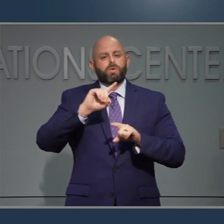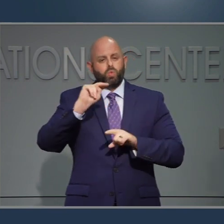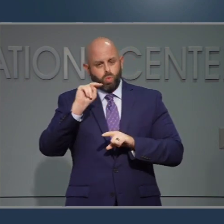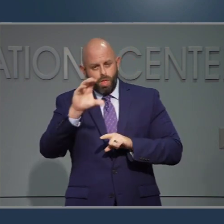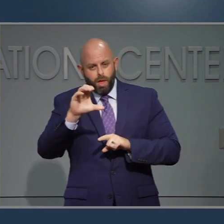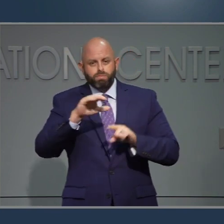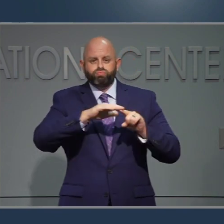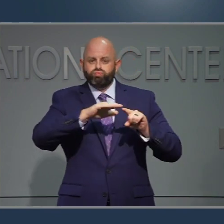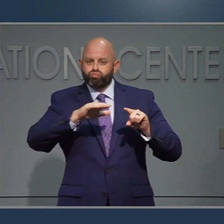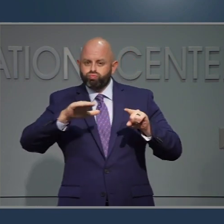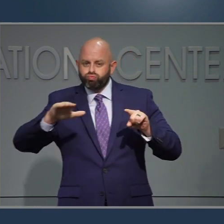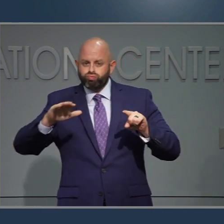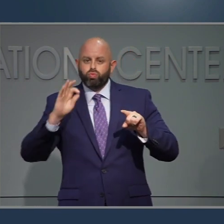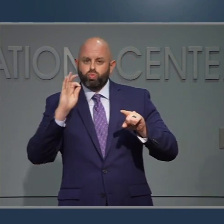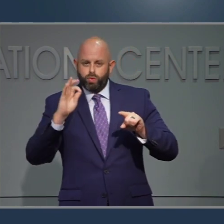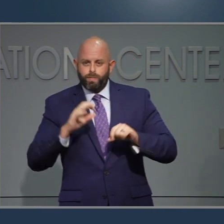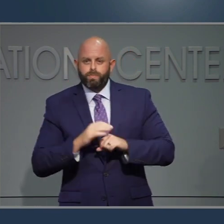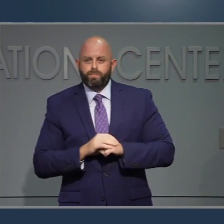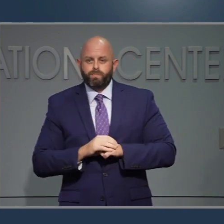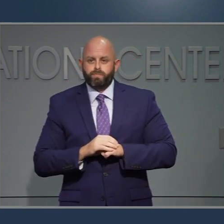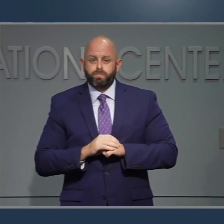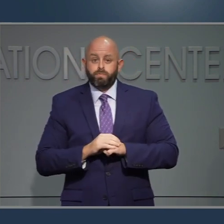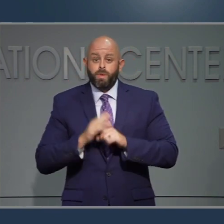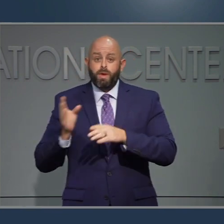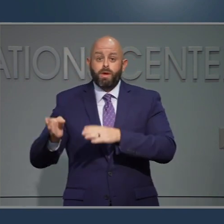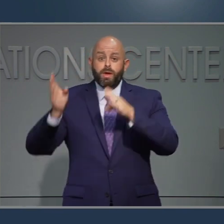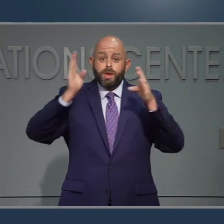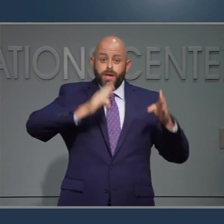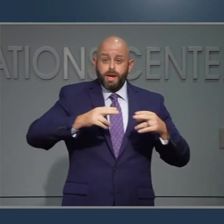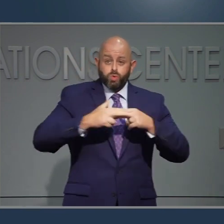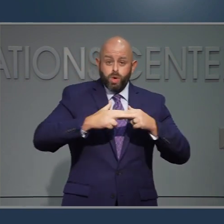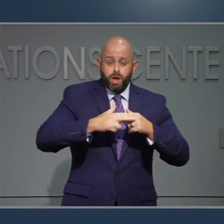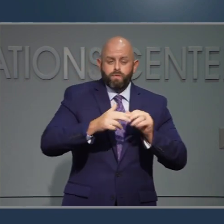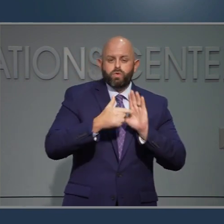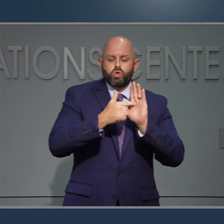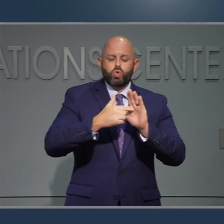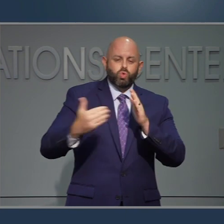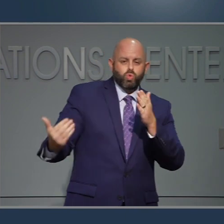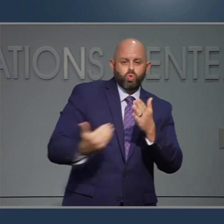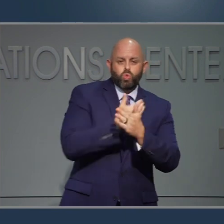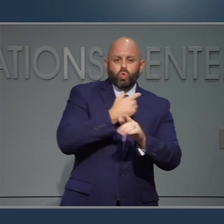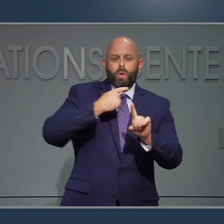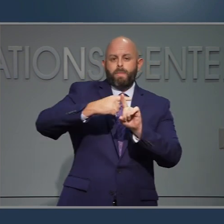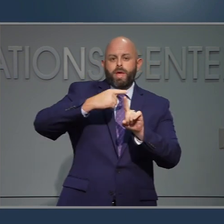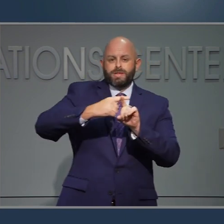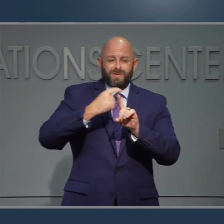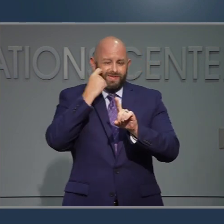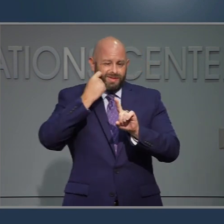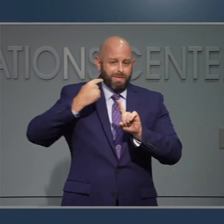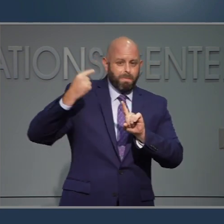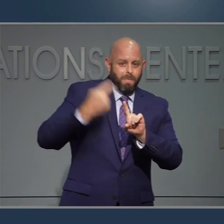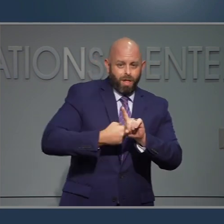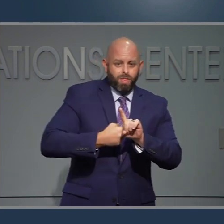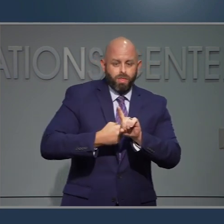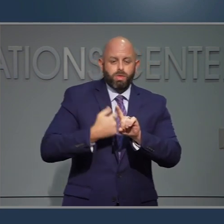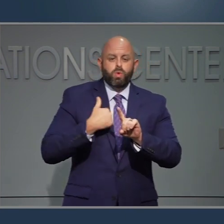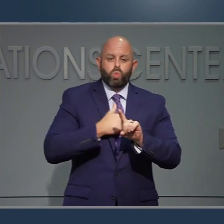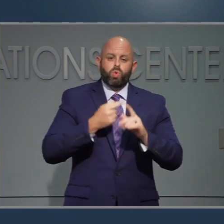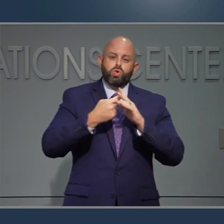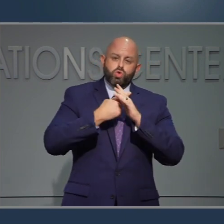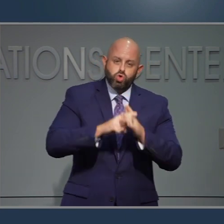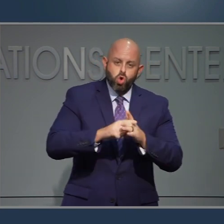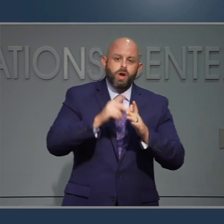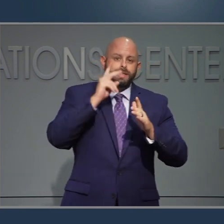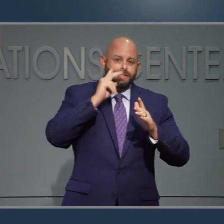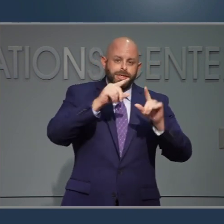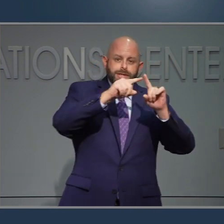la situación actual de nuevos casos. En esta gráfica muestra nuevos casos positivos en el último mes. Estamos empezando a